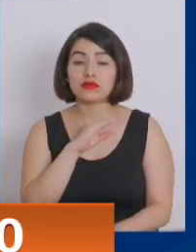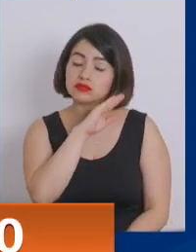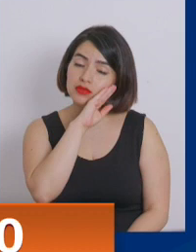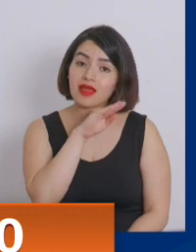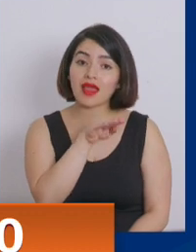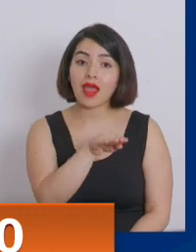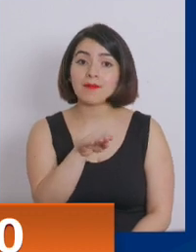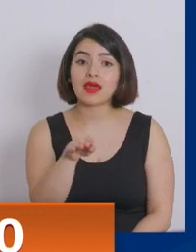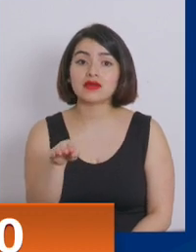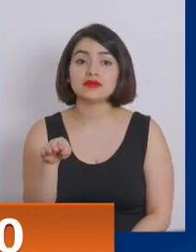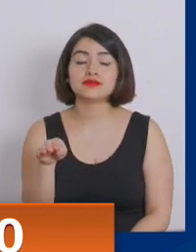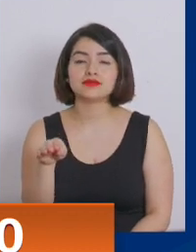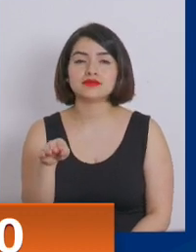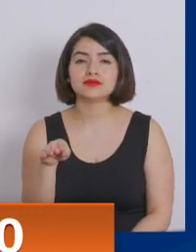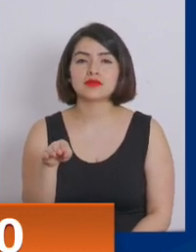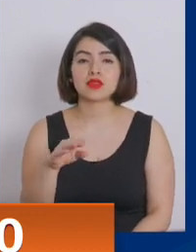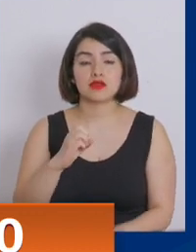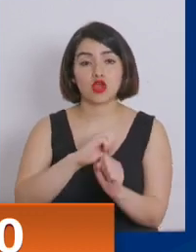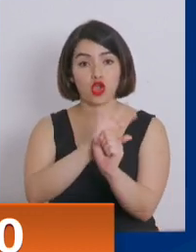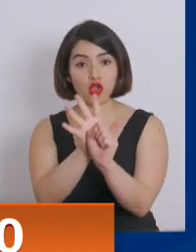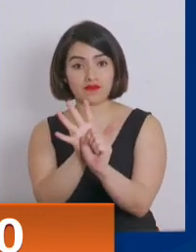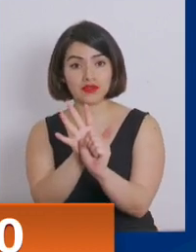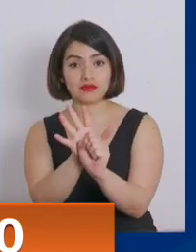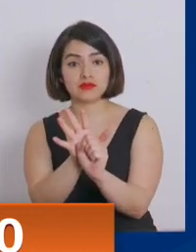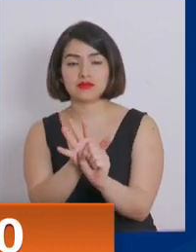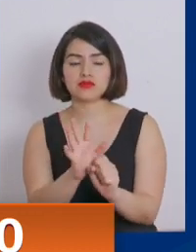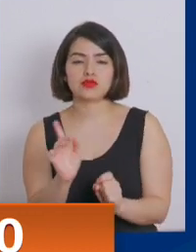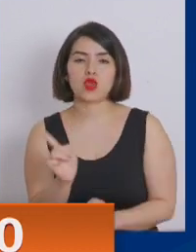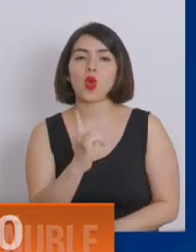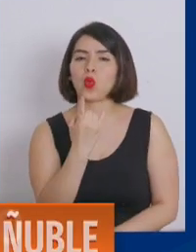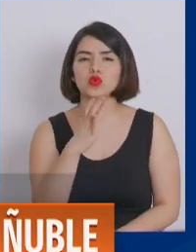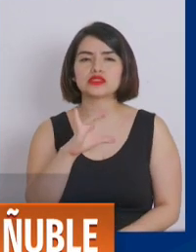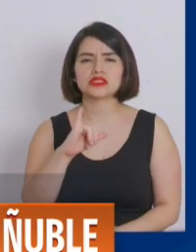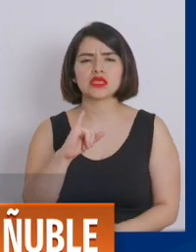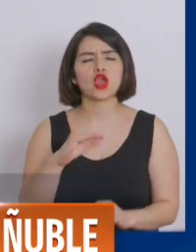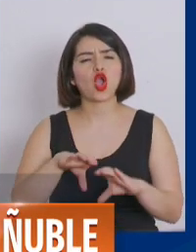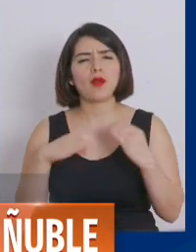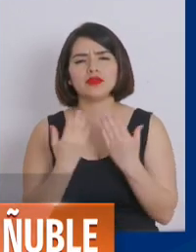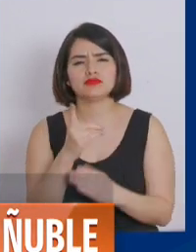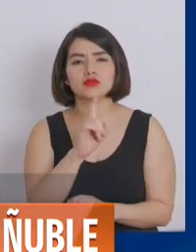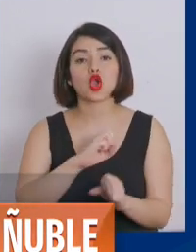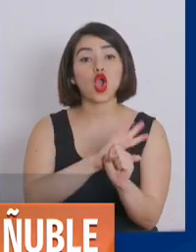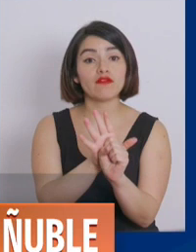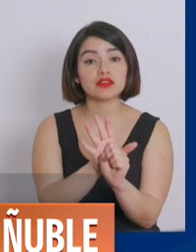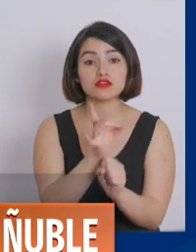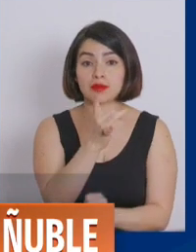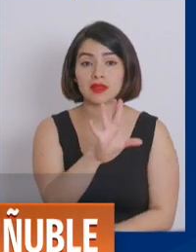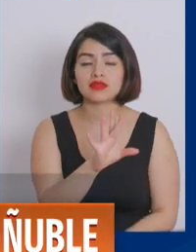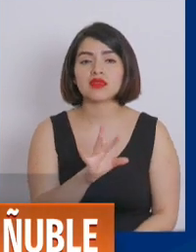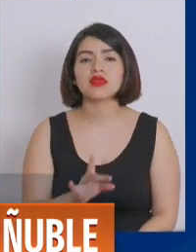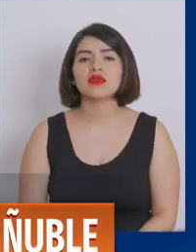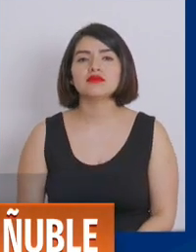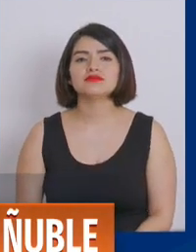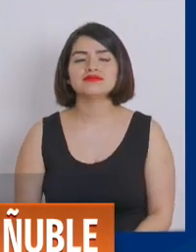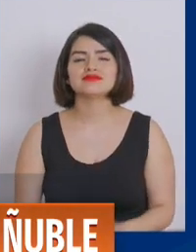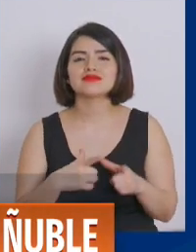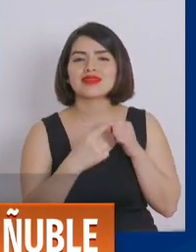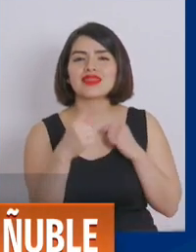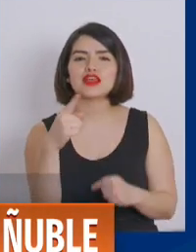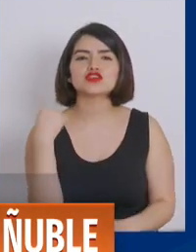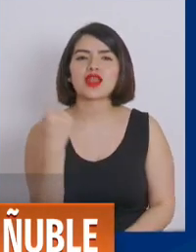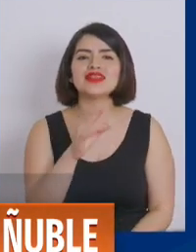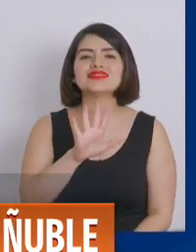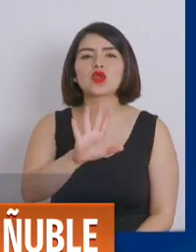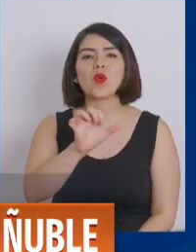COVID, no de UCI completa, el promedio de ocupación de camas COVID es a nivel nacional de un